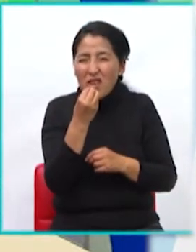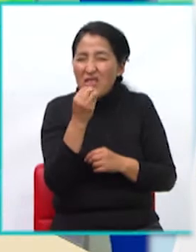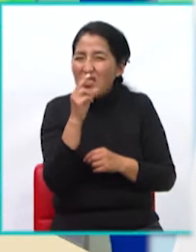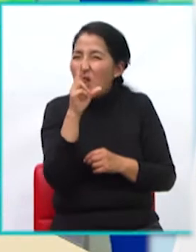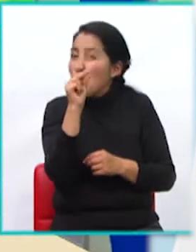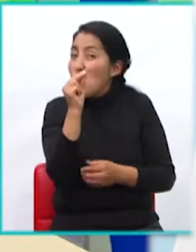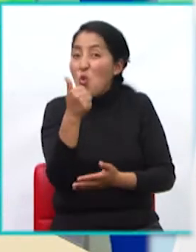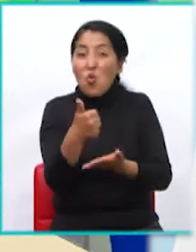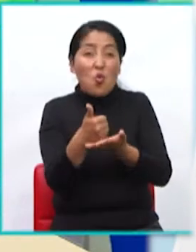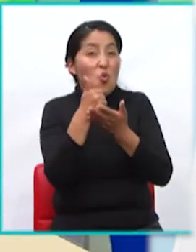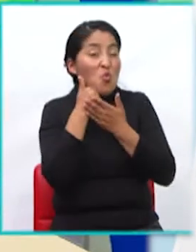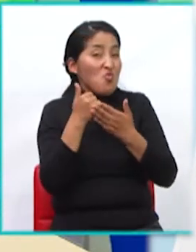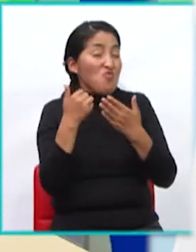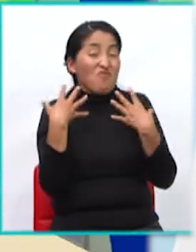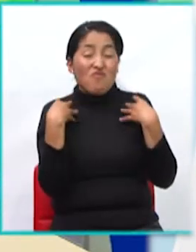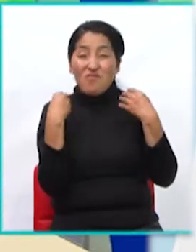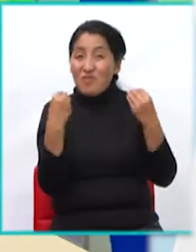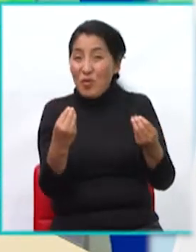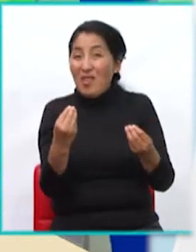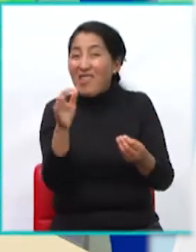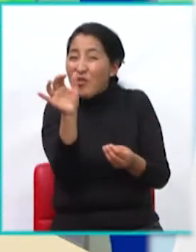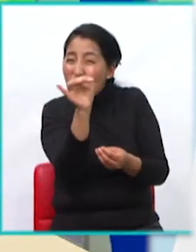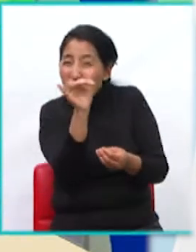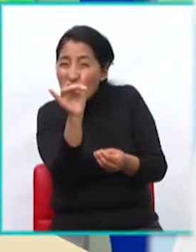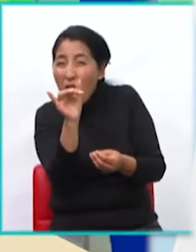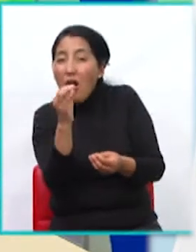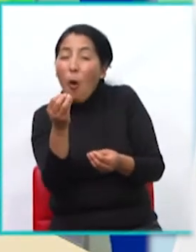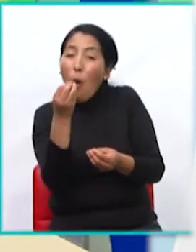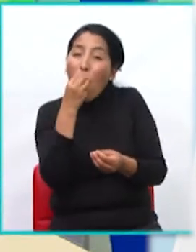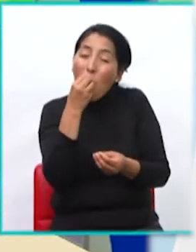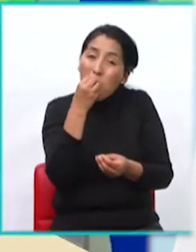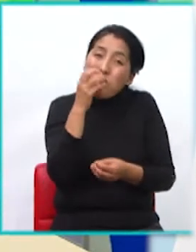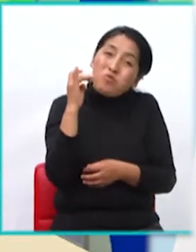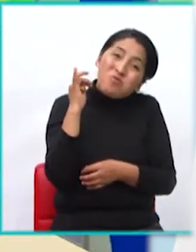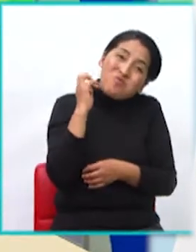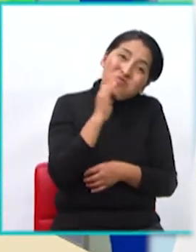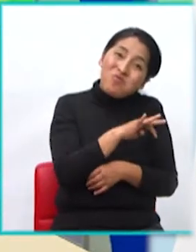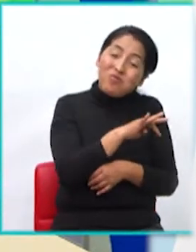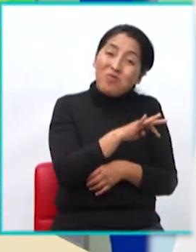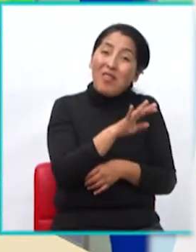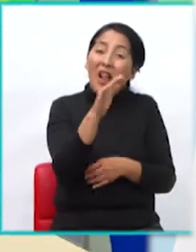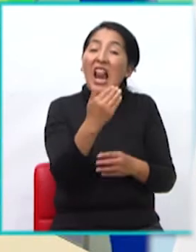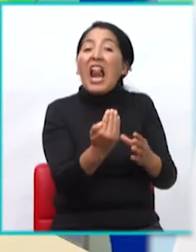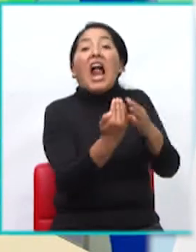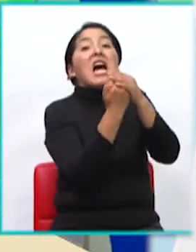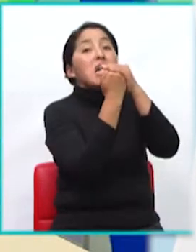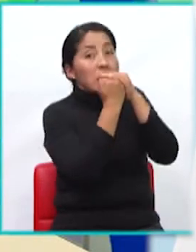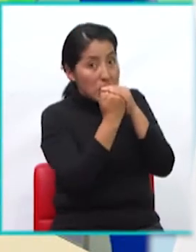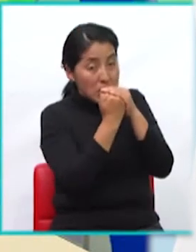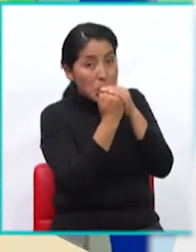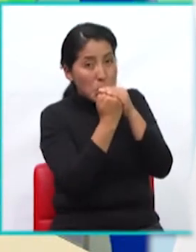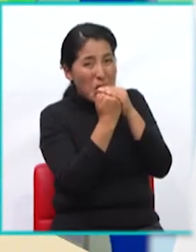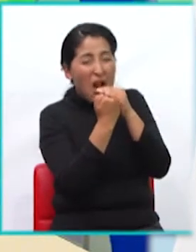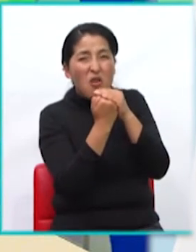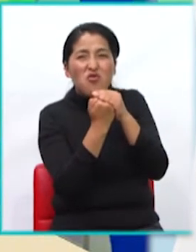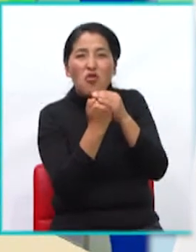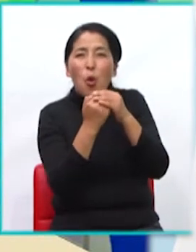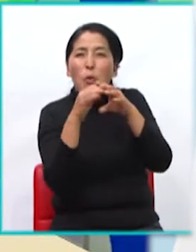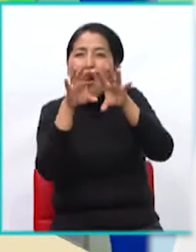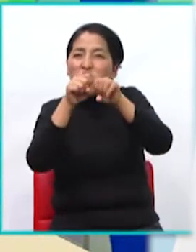más nos gusta, lamentablemente. Pero es comida chatarra. Hamburguesas. Haddocks.